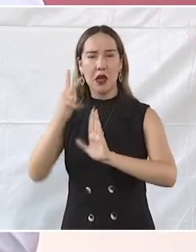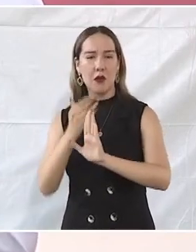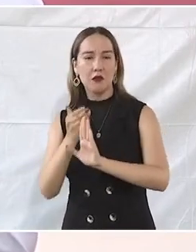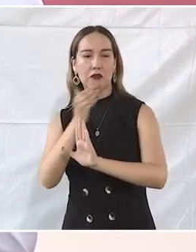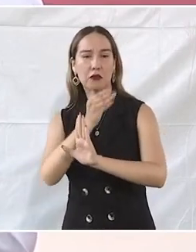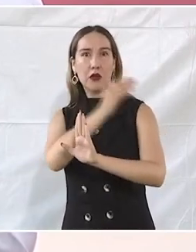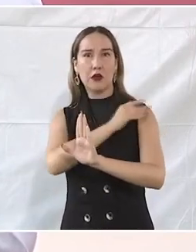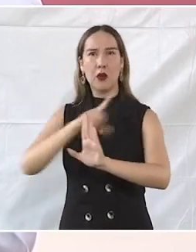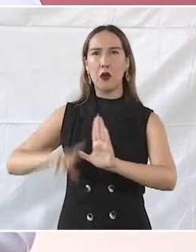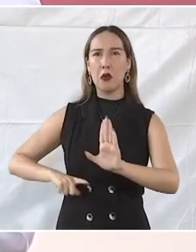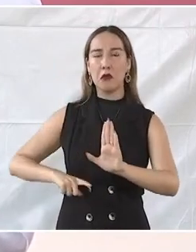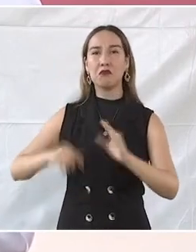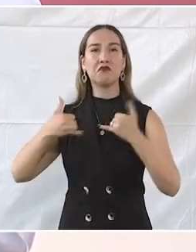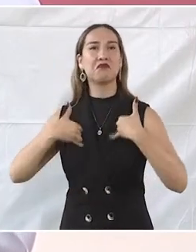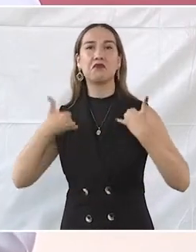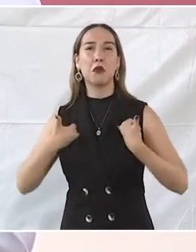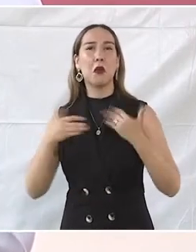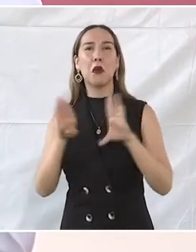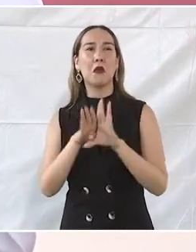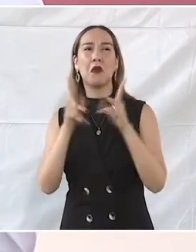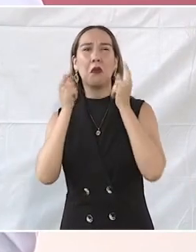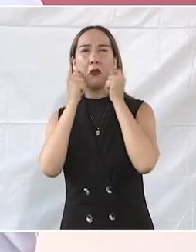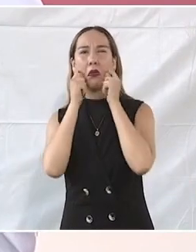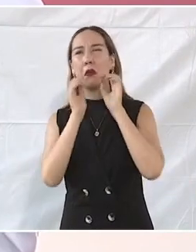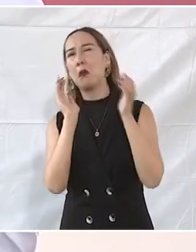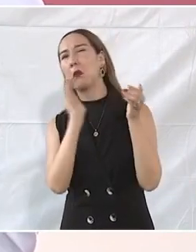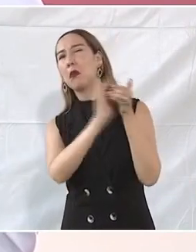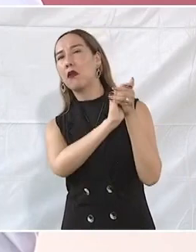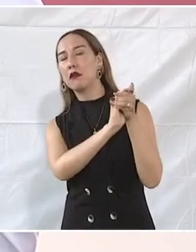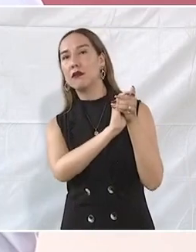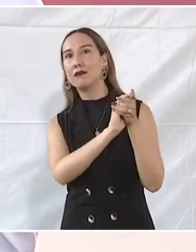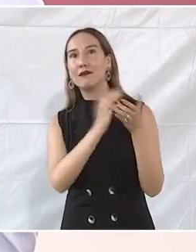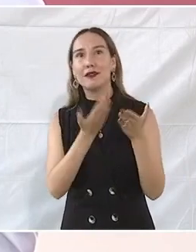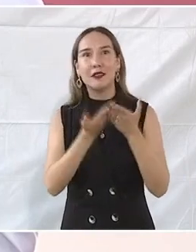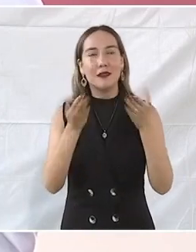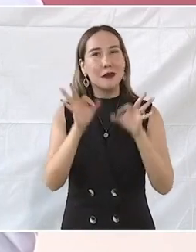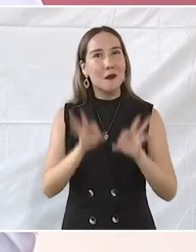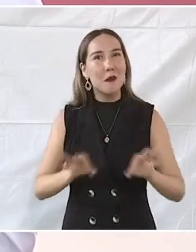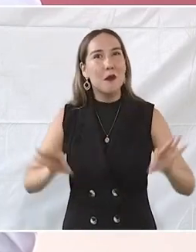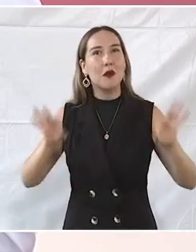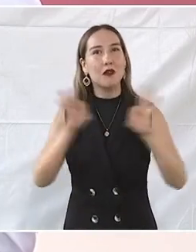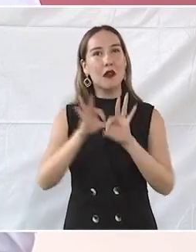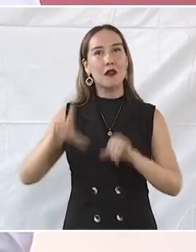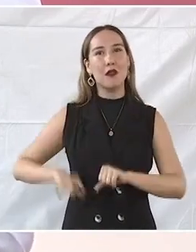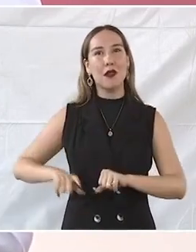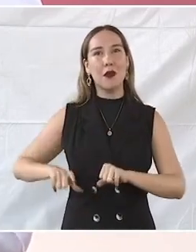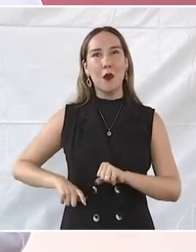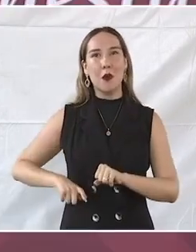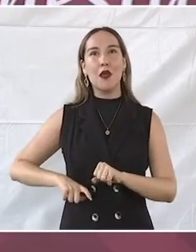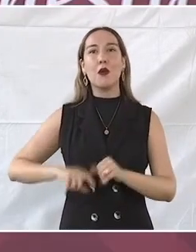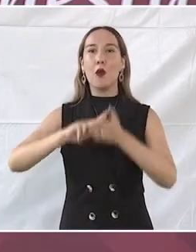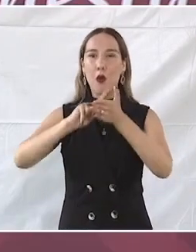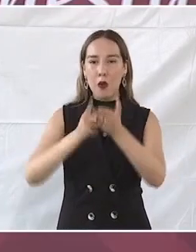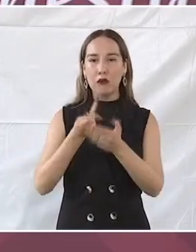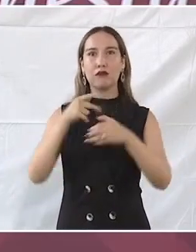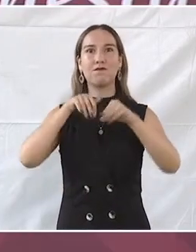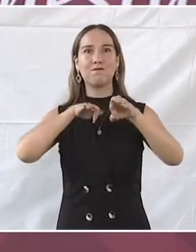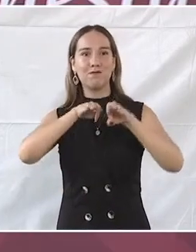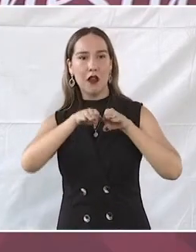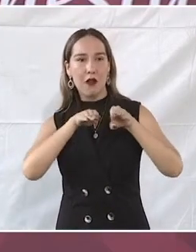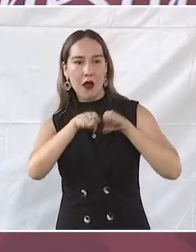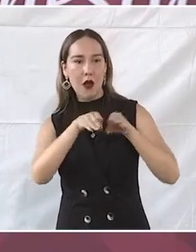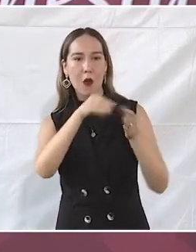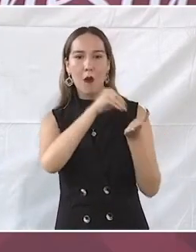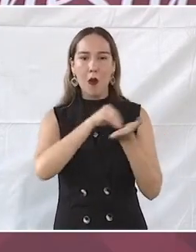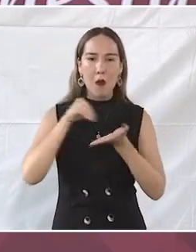los jóvenes eran un sector olvidado, con este programa hemos logrado integrarlos a la vida laboral, que adquieran experiencia